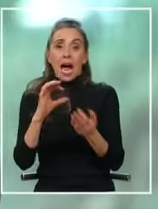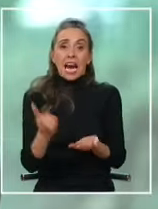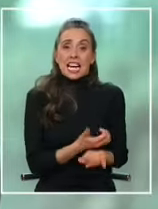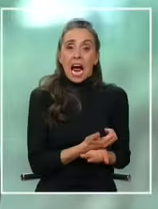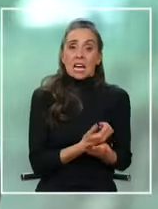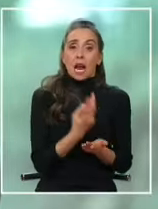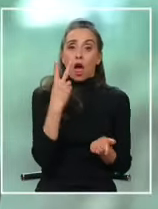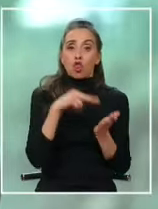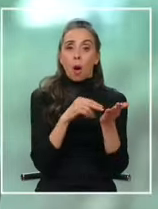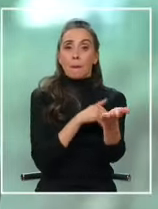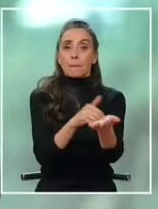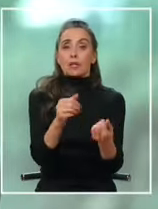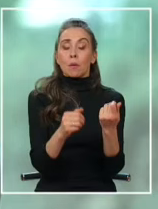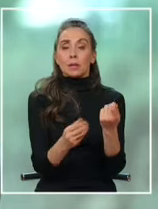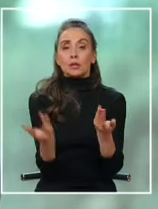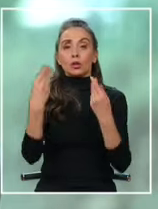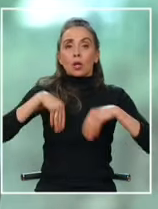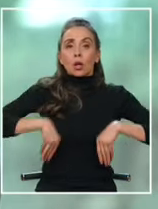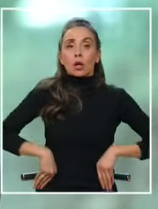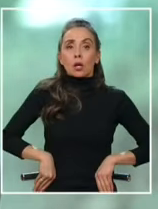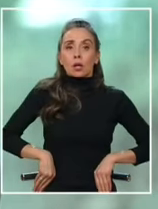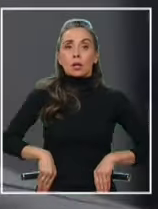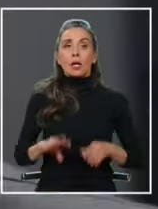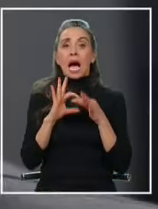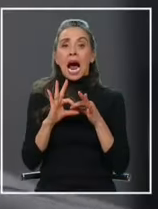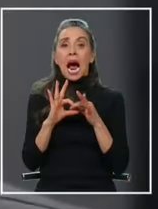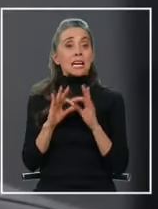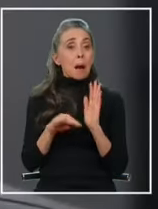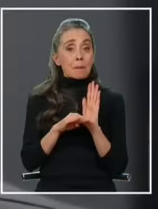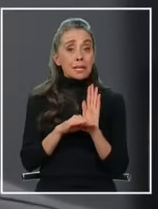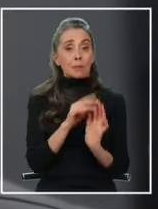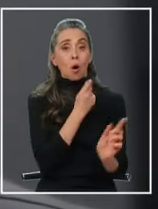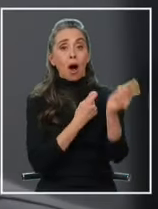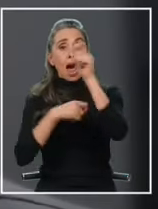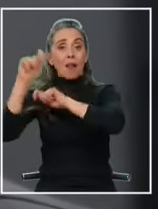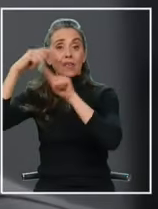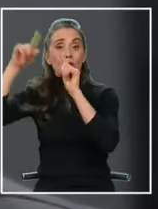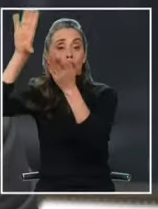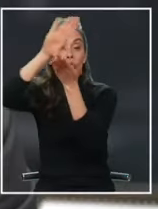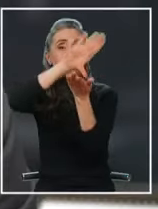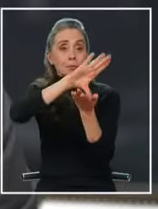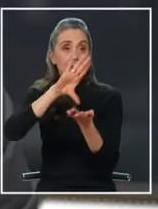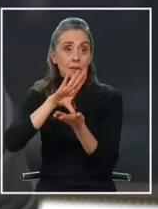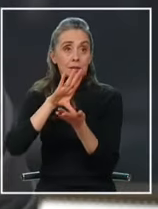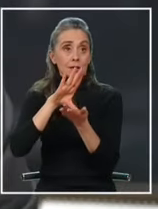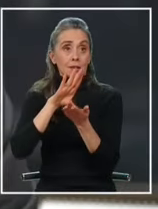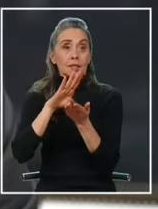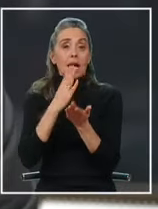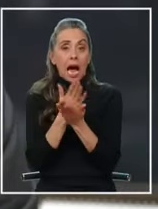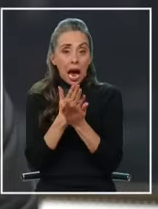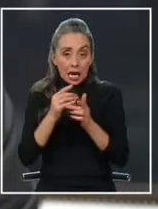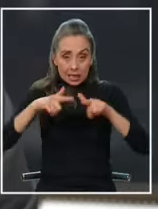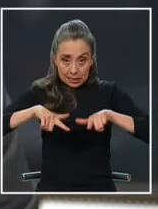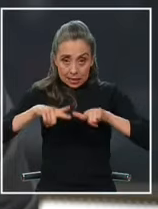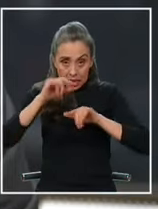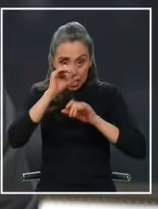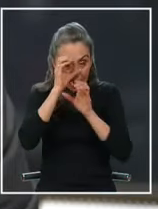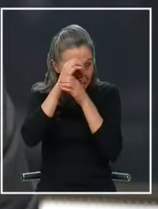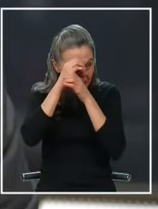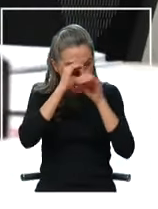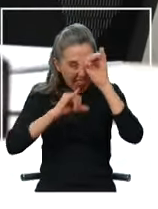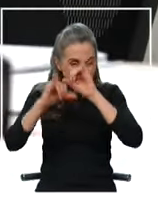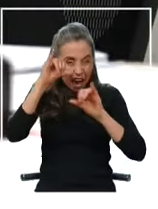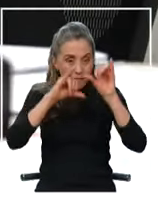millones de pesos en lo que ellos podrían haber sacado de ganancia mínima en el extranjero existen laboratorios que se